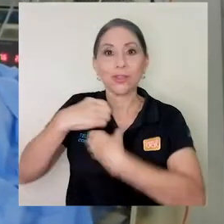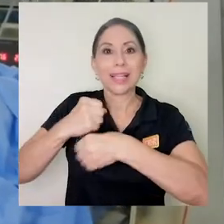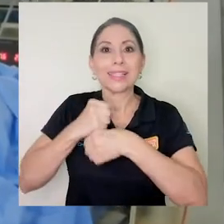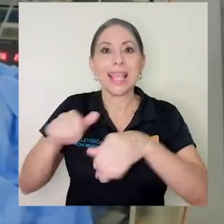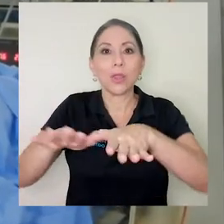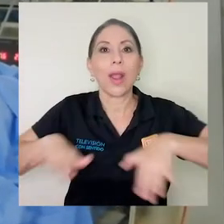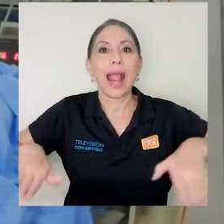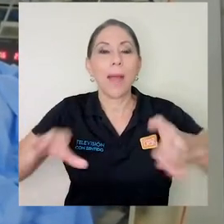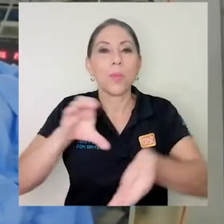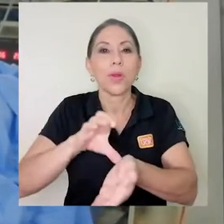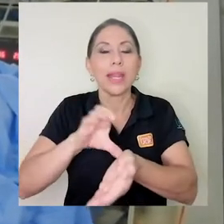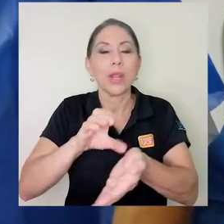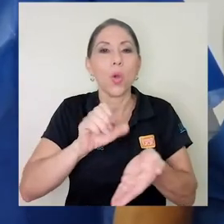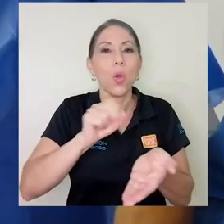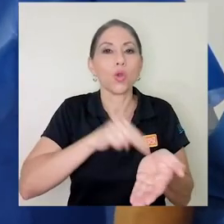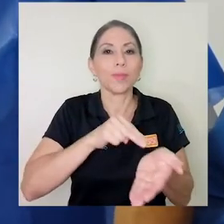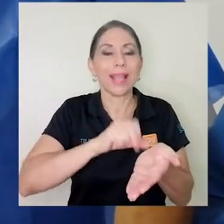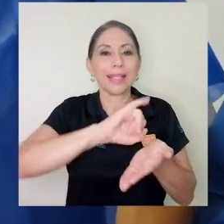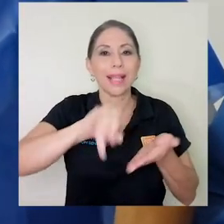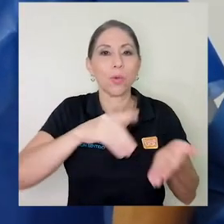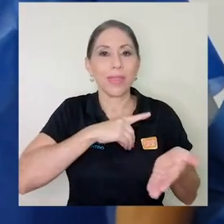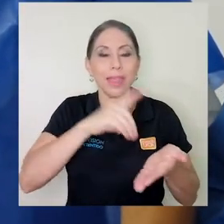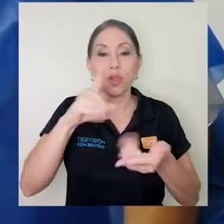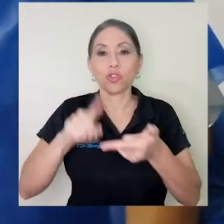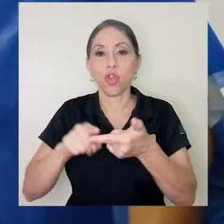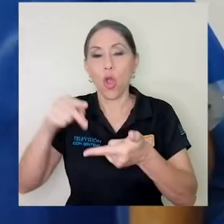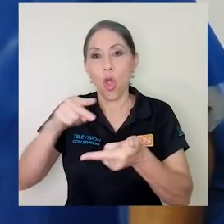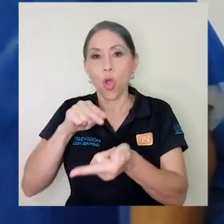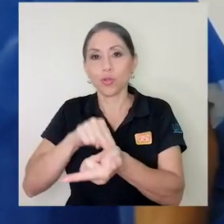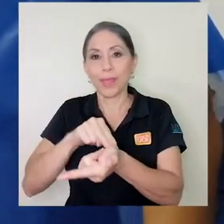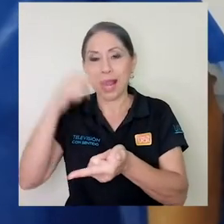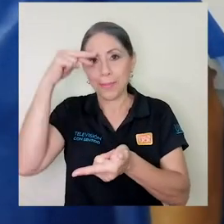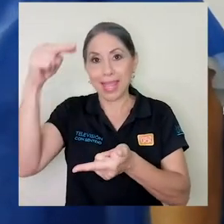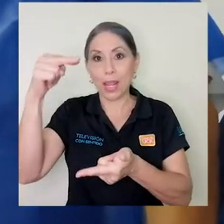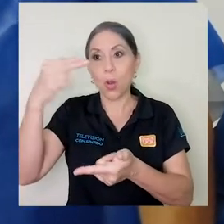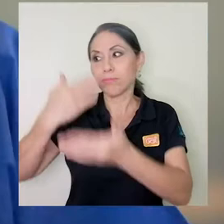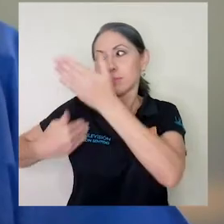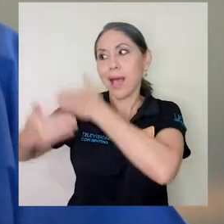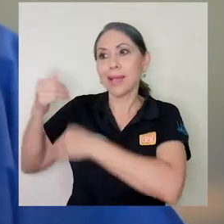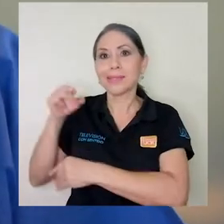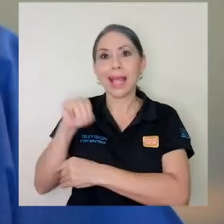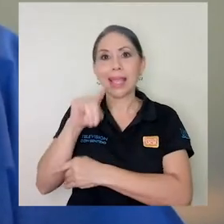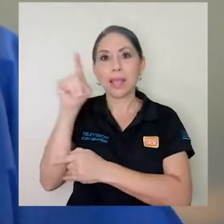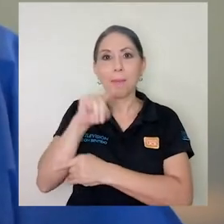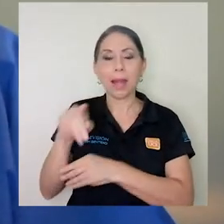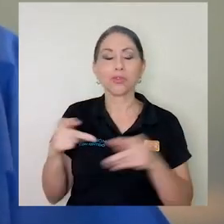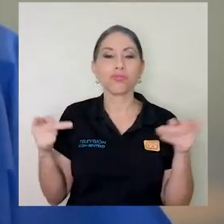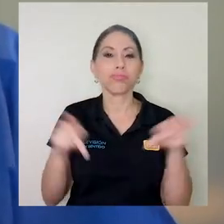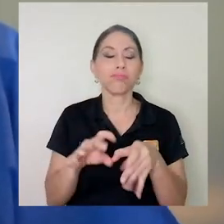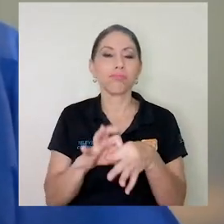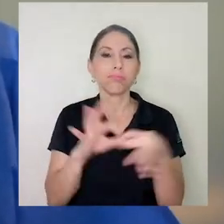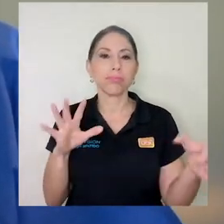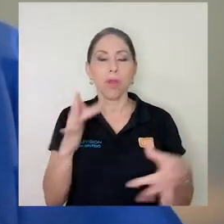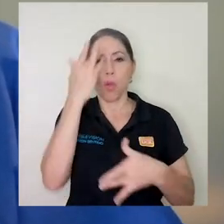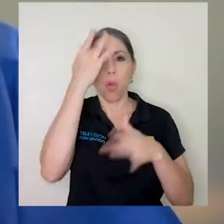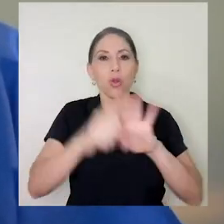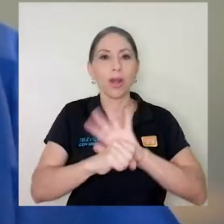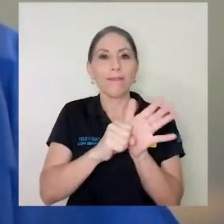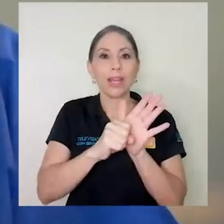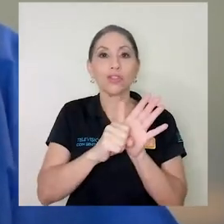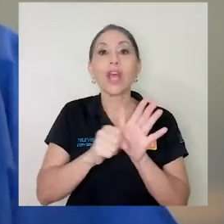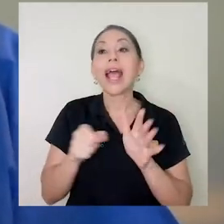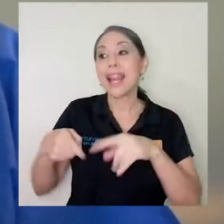clínico en los hospitales San Juan de Dios y el Hospital México hasta que en marzo, con la visita inesperada del coronavirus,